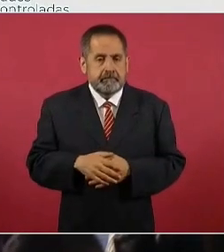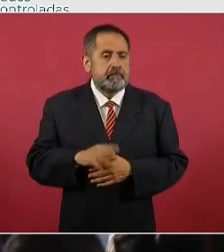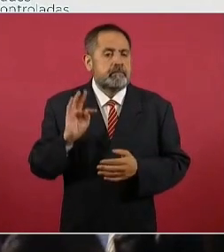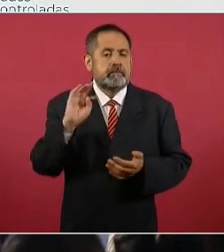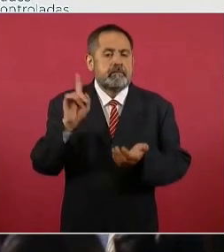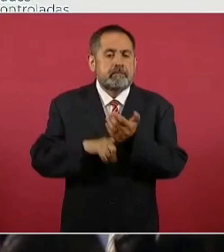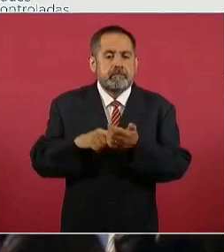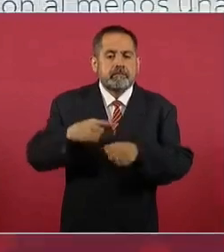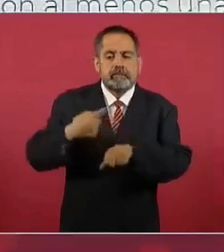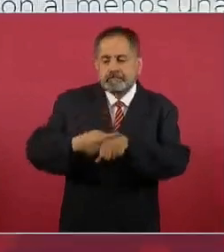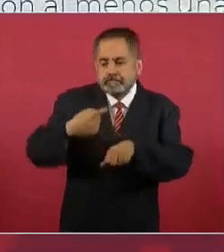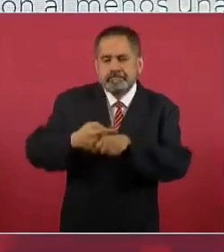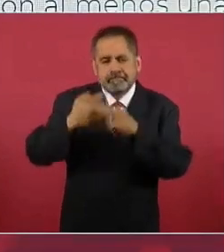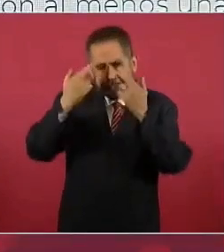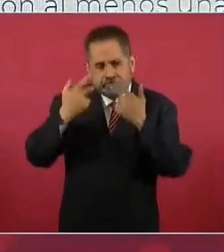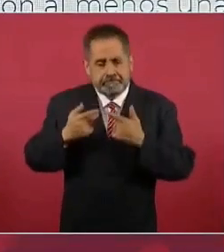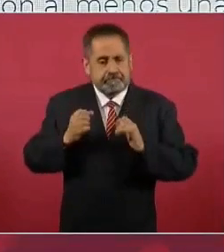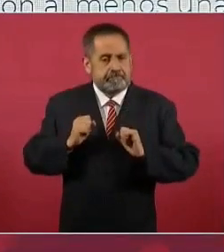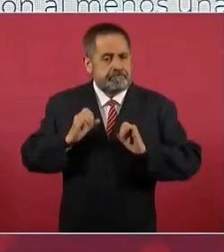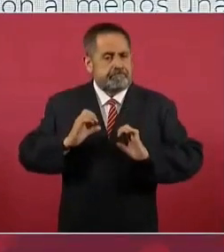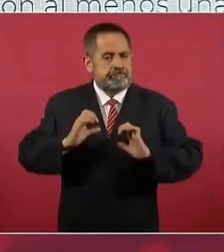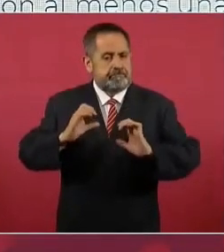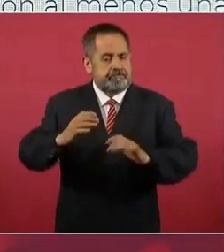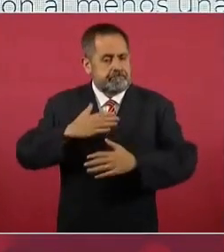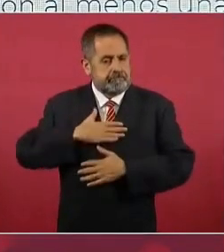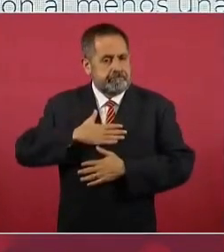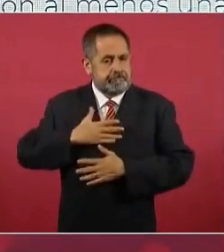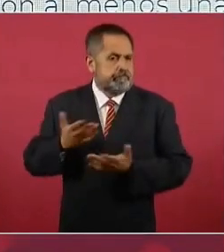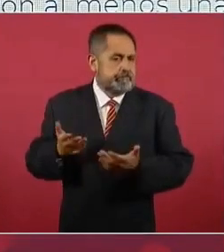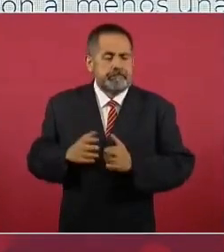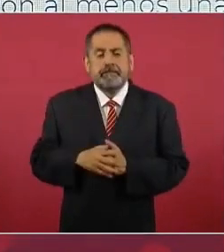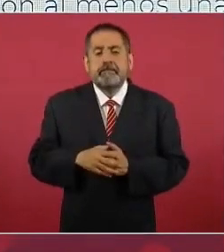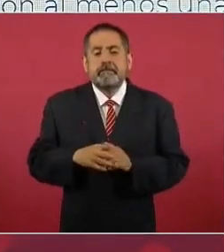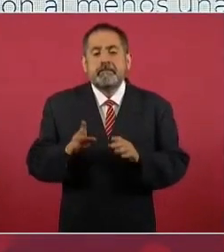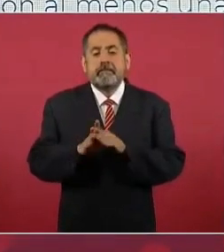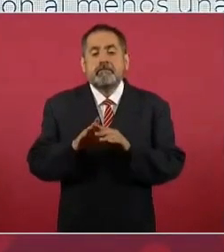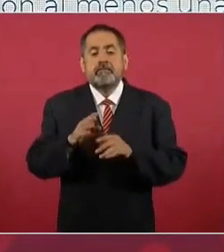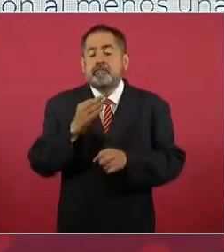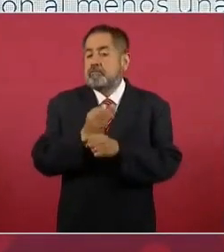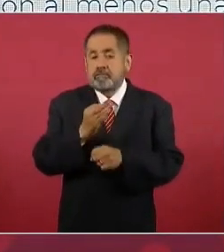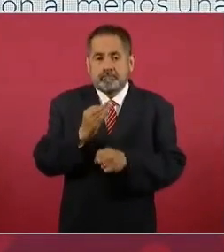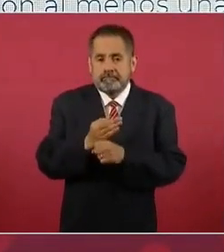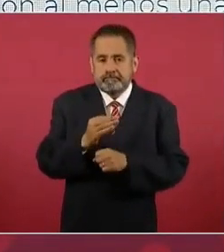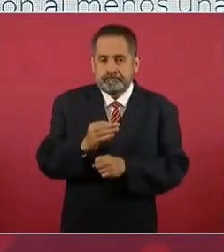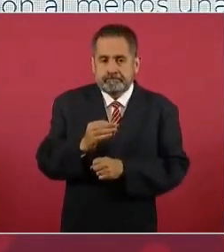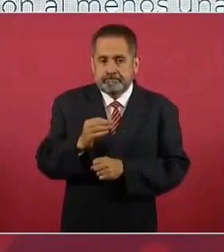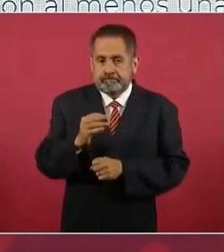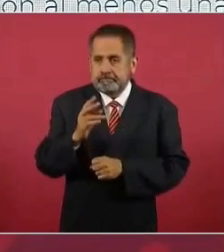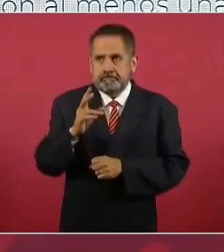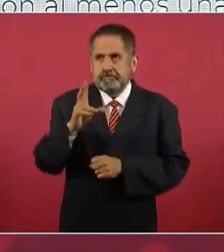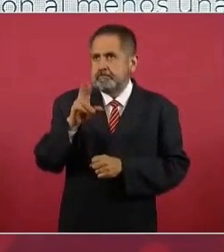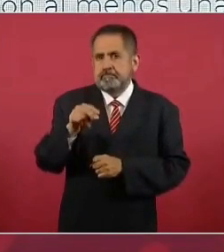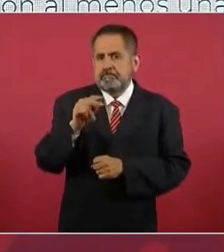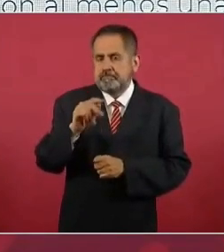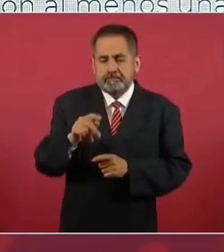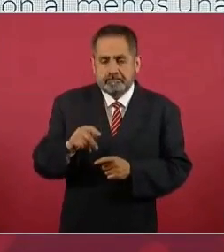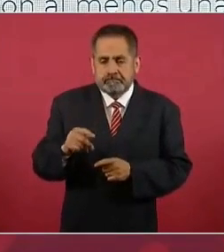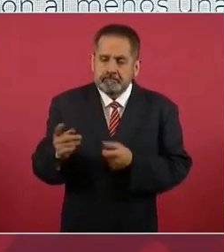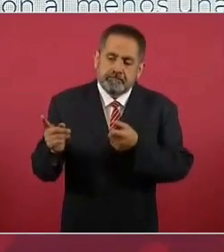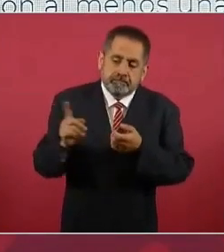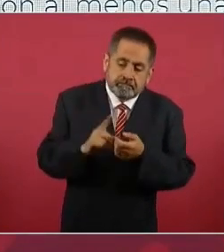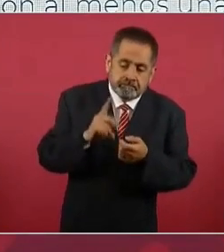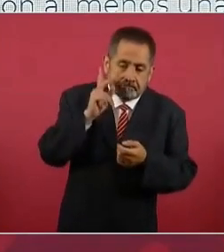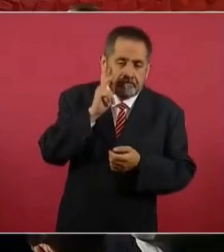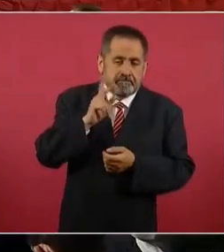crónicas estén controladas y no vamos a incluir en esta última fase del